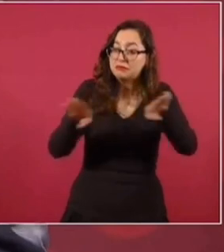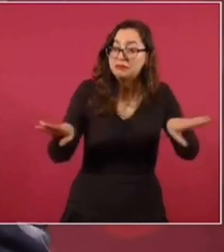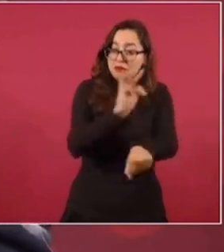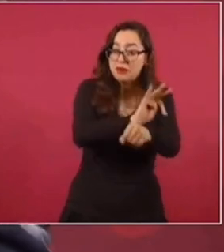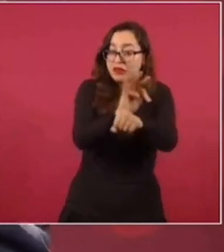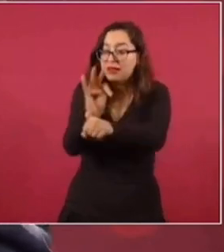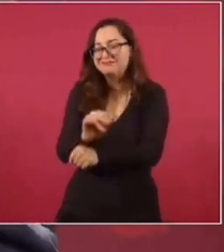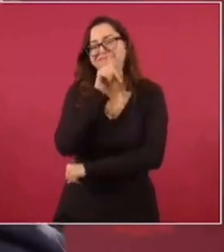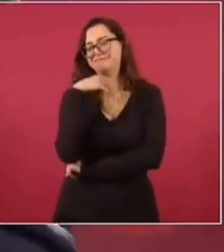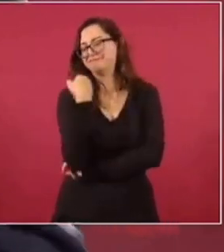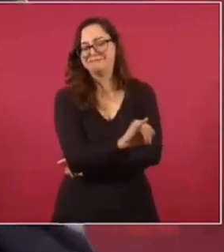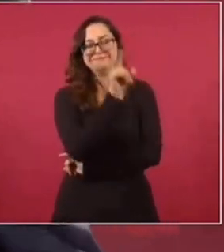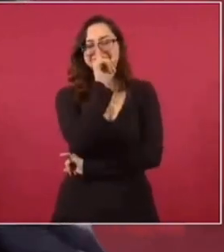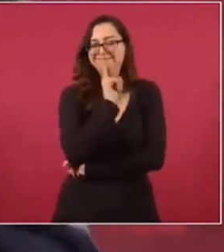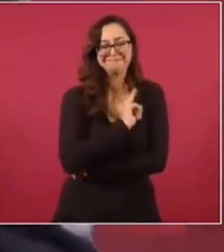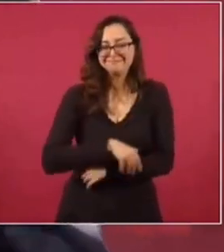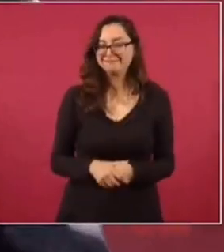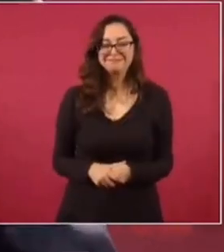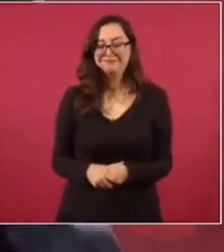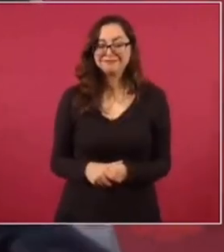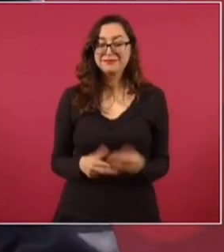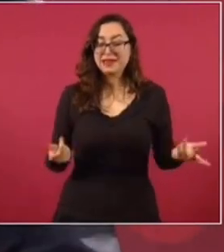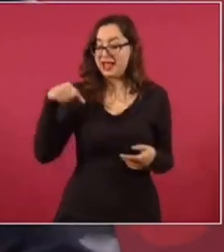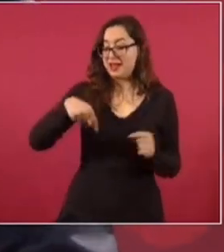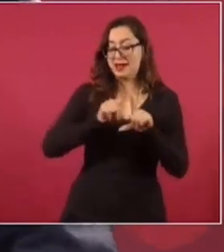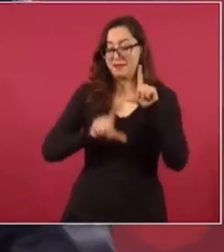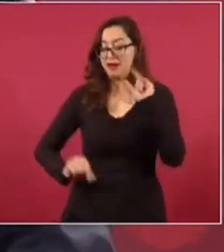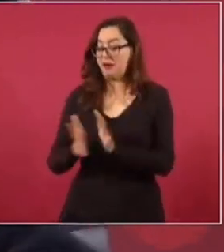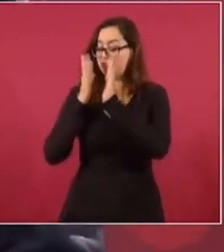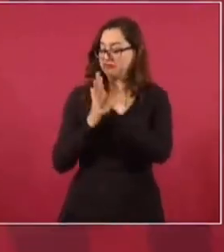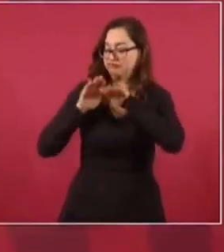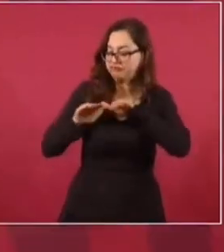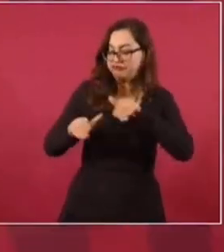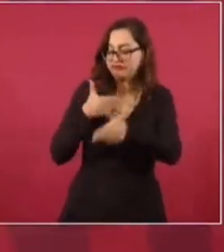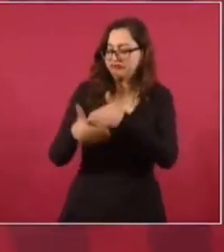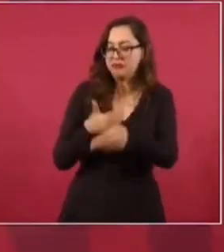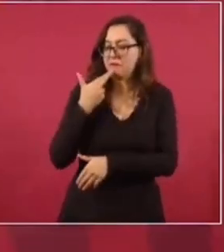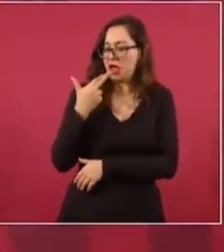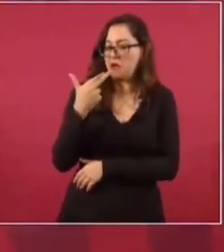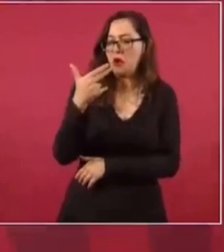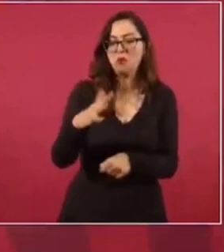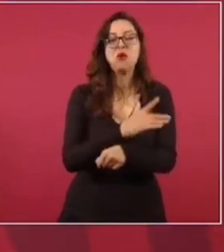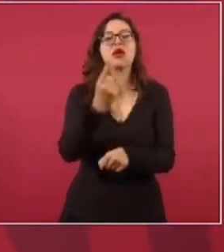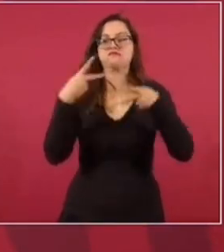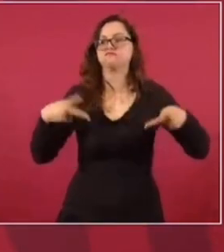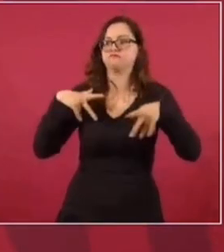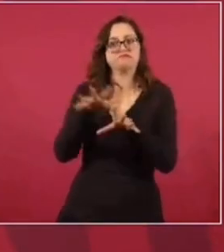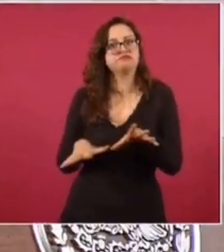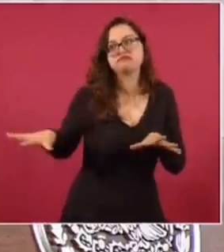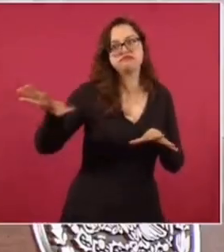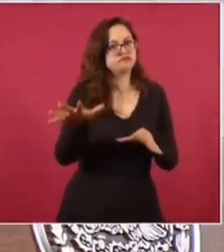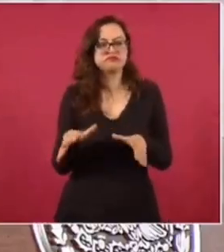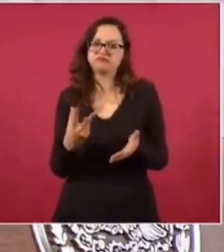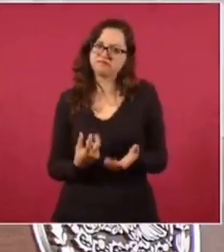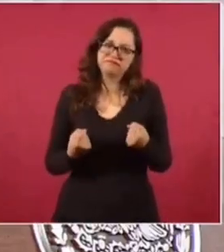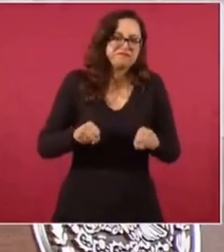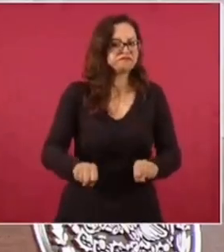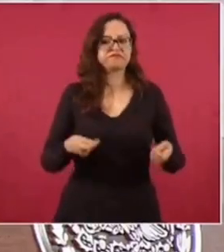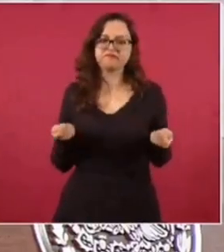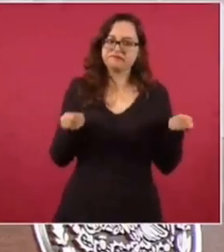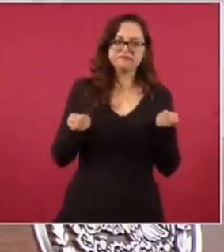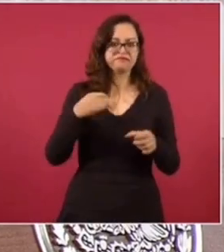No, hay democracia en México, se ha avanzado para que haya una auténtica democracia en México por la gente, por el pueblo,